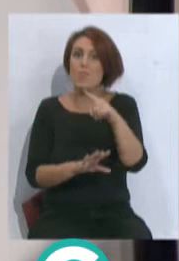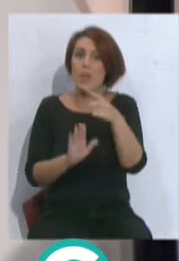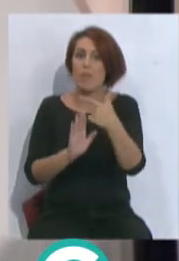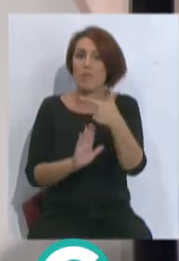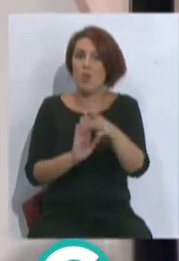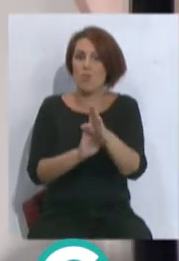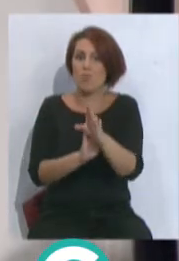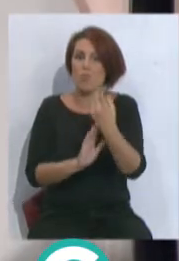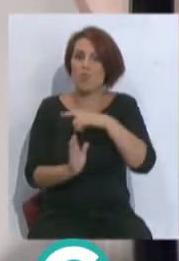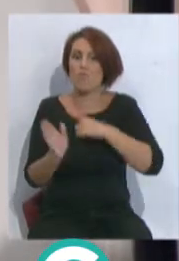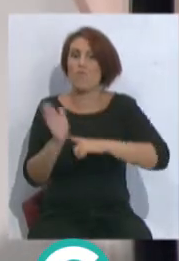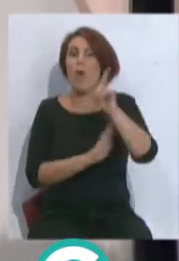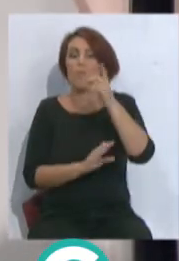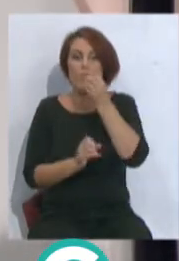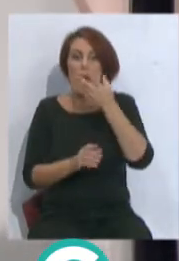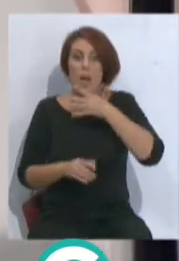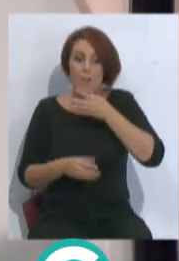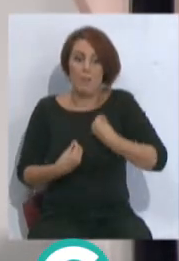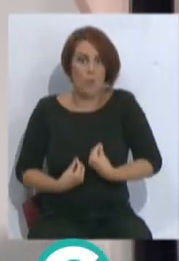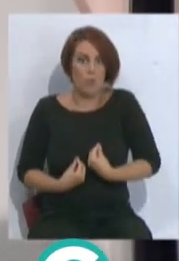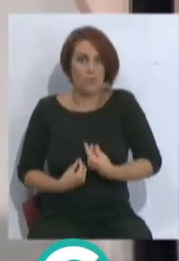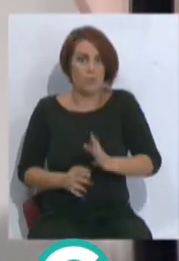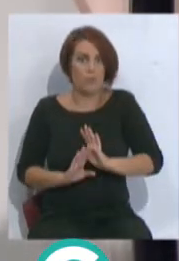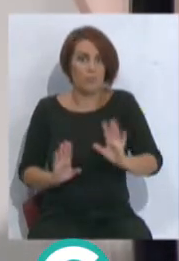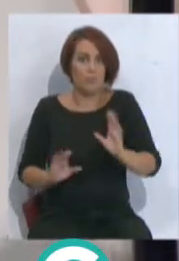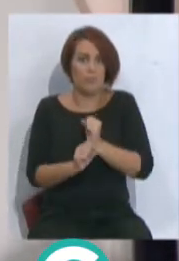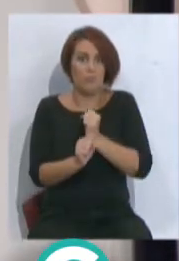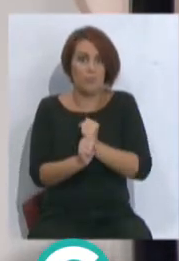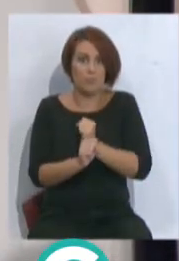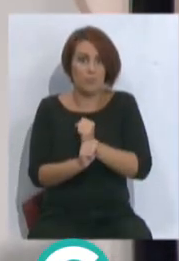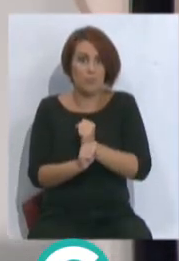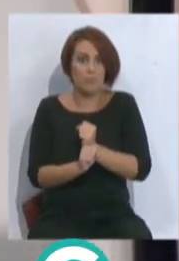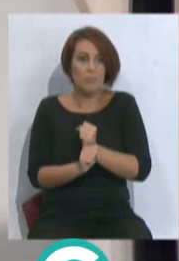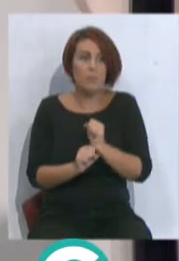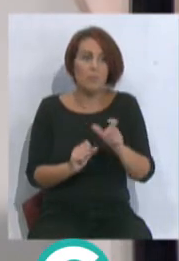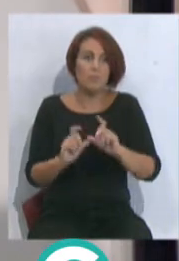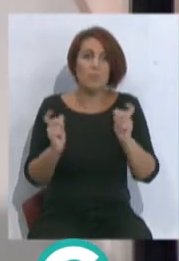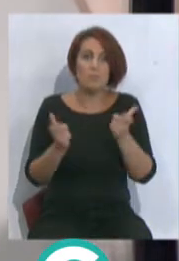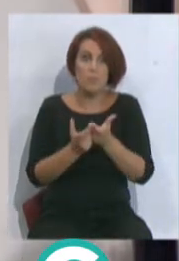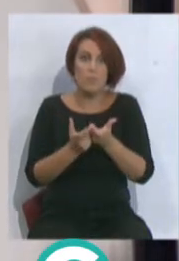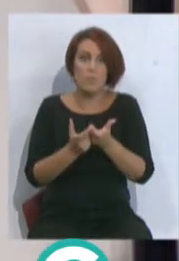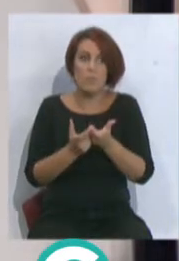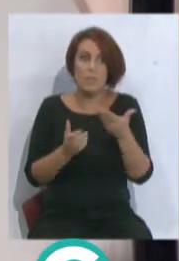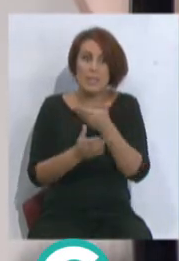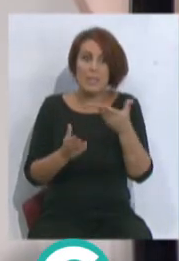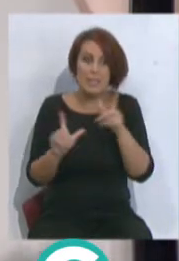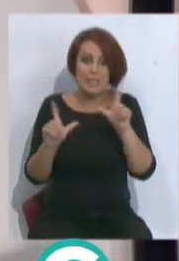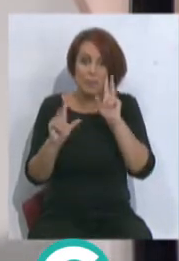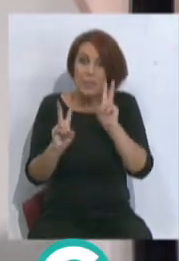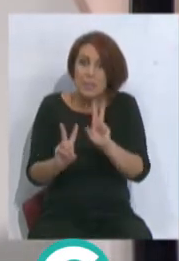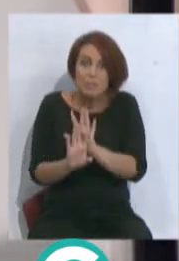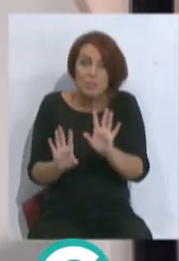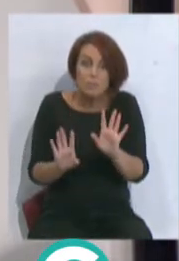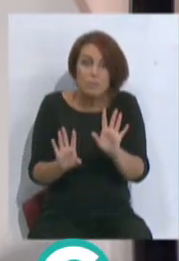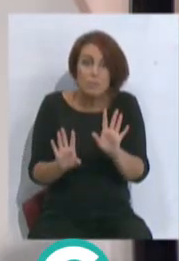No te digo que no, pero ahora mismo, yo creo que es la labor que se hace. Y además, un equipo que cualquiera que lo vea en la tele es un equipo